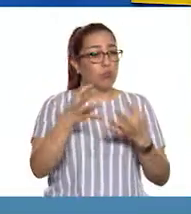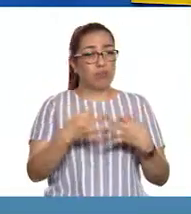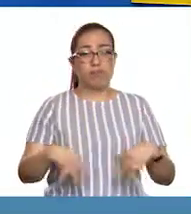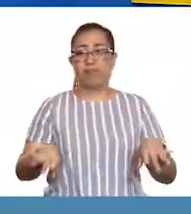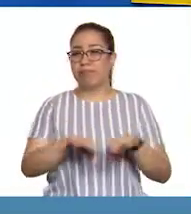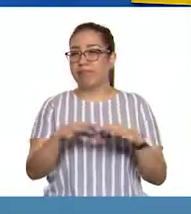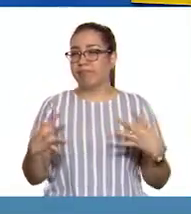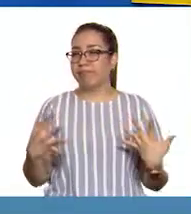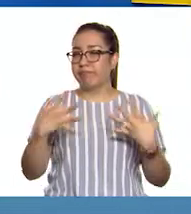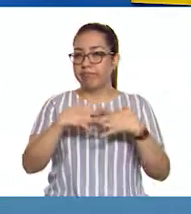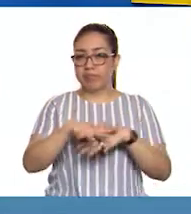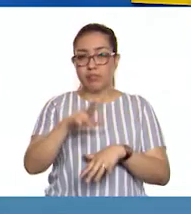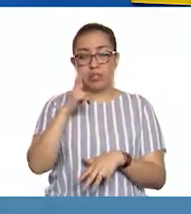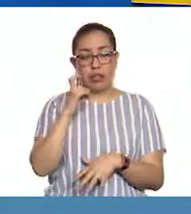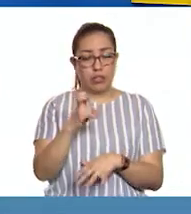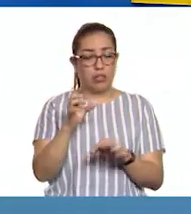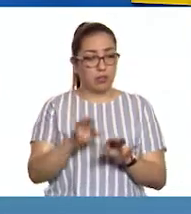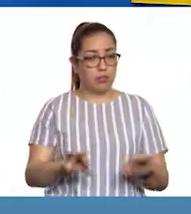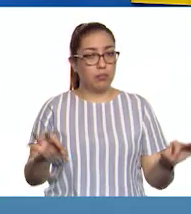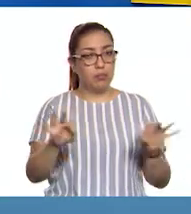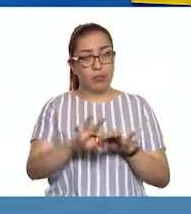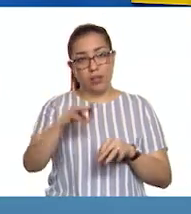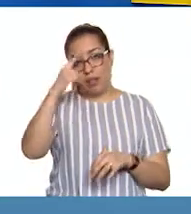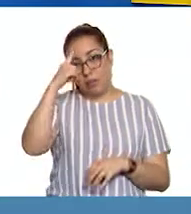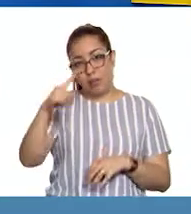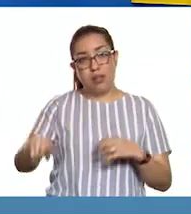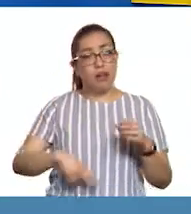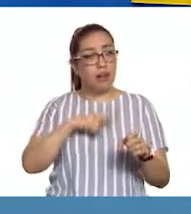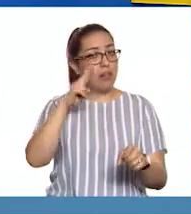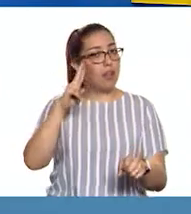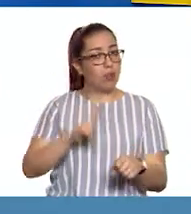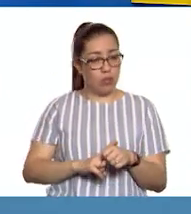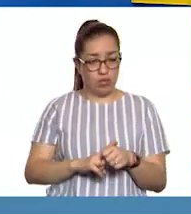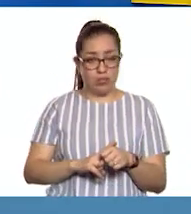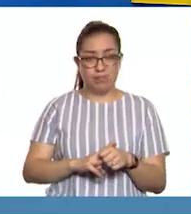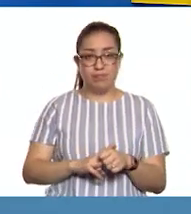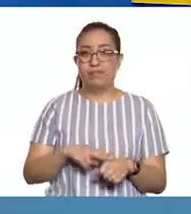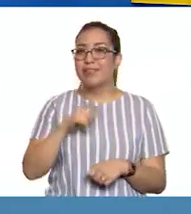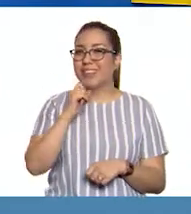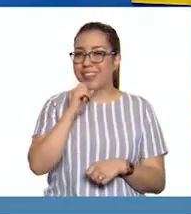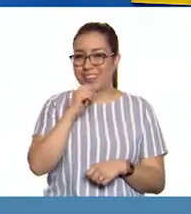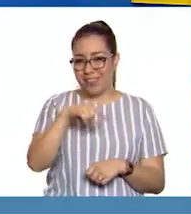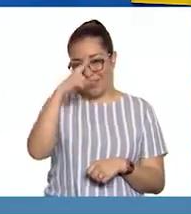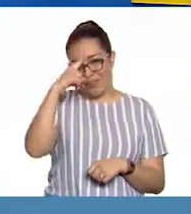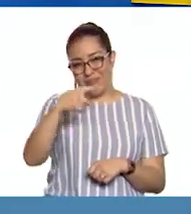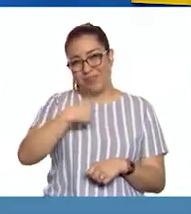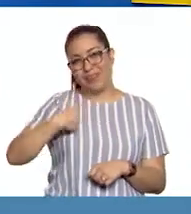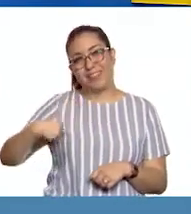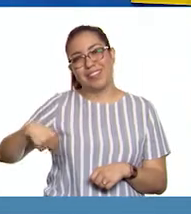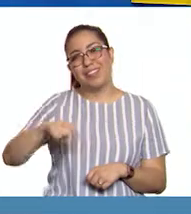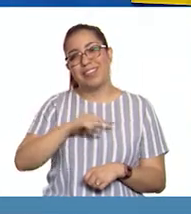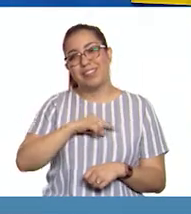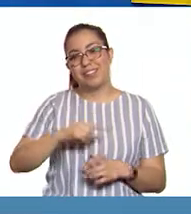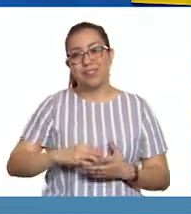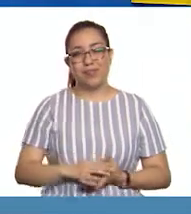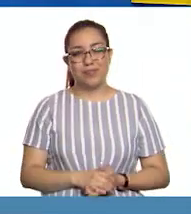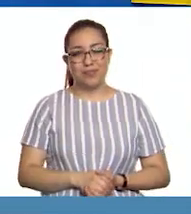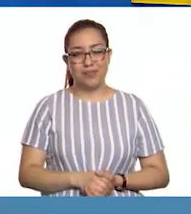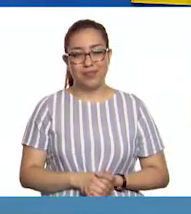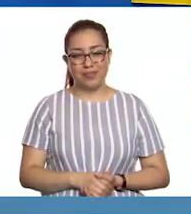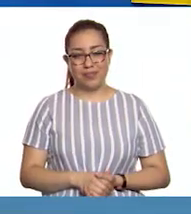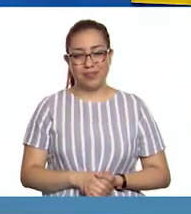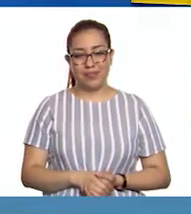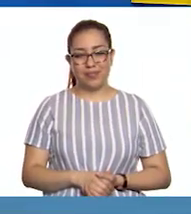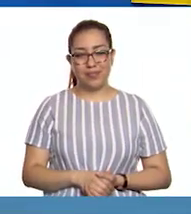Los hongos son seres indispensables para la naturaleza y también para nosotros. ¿Cuáles piensas que son